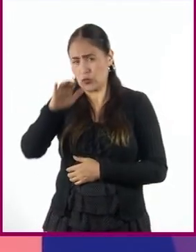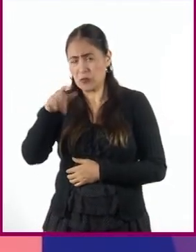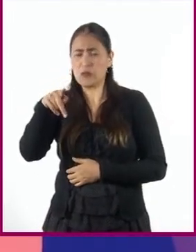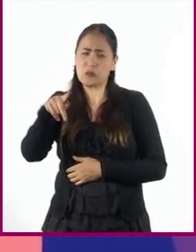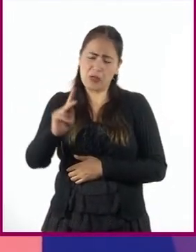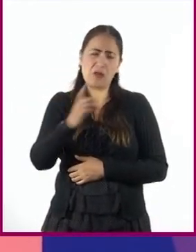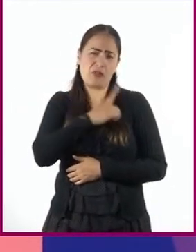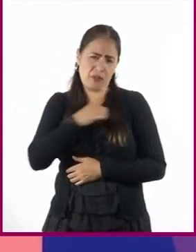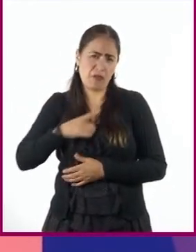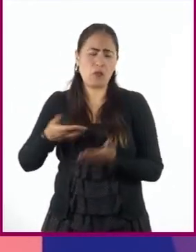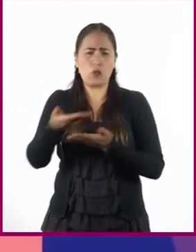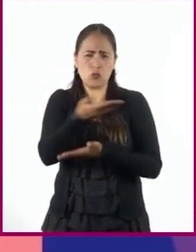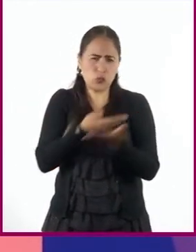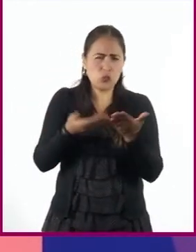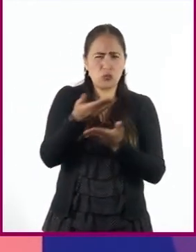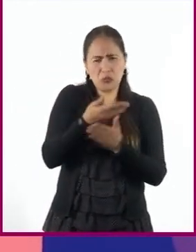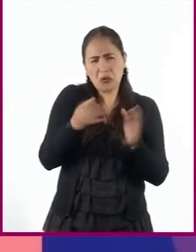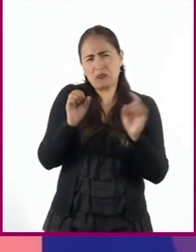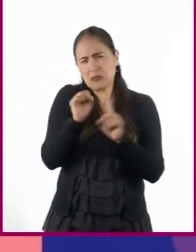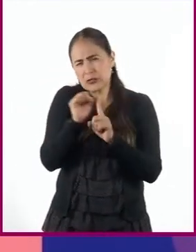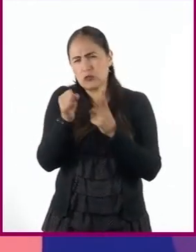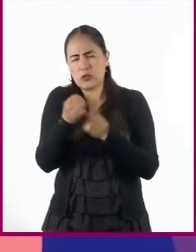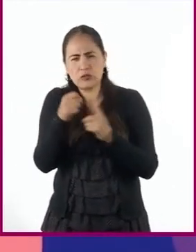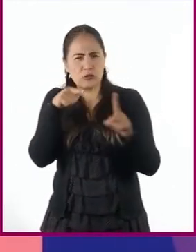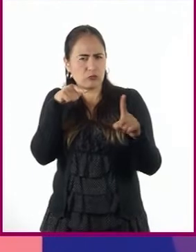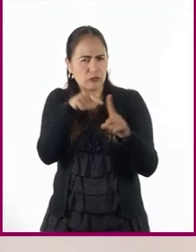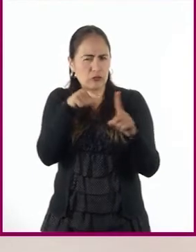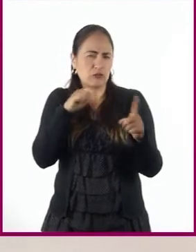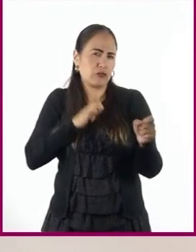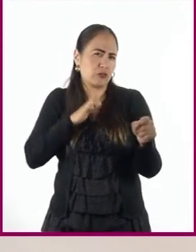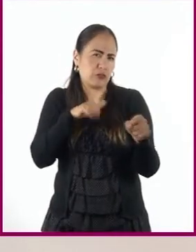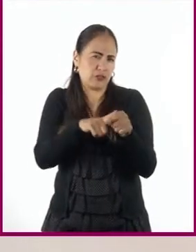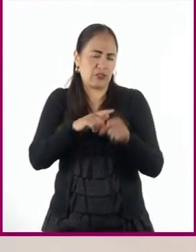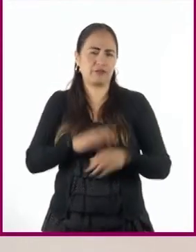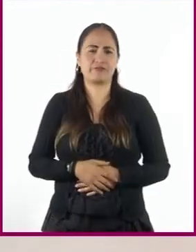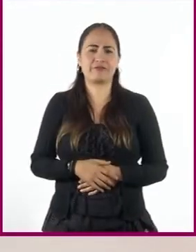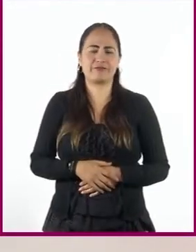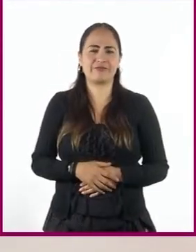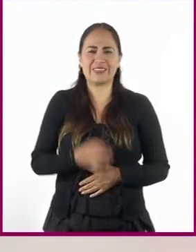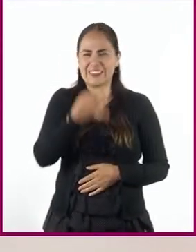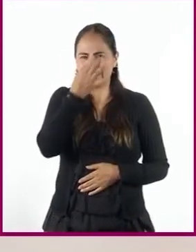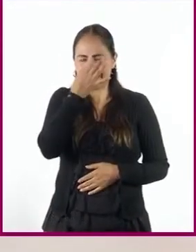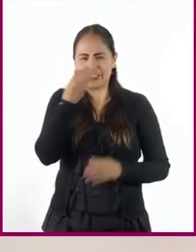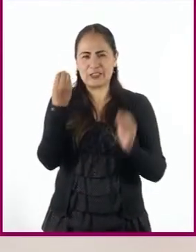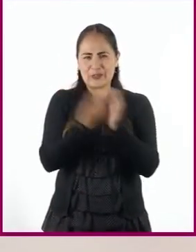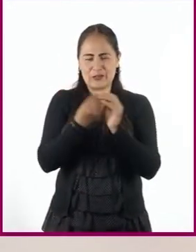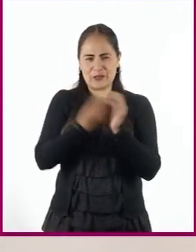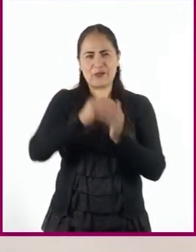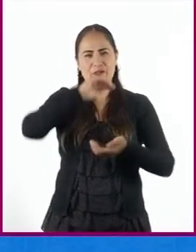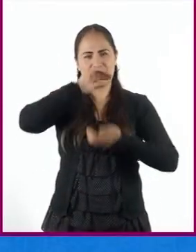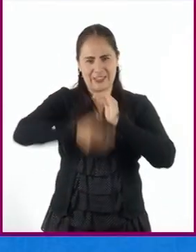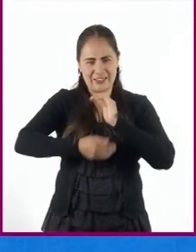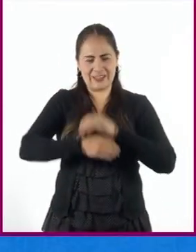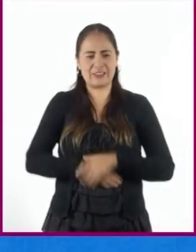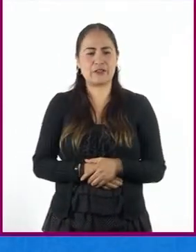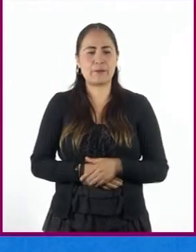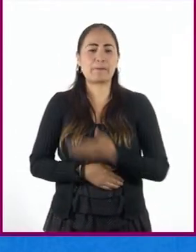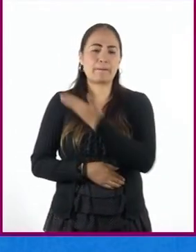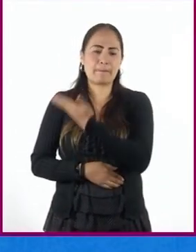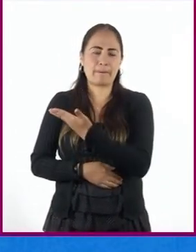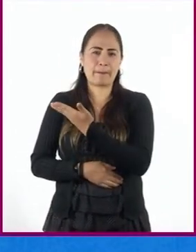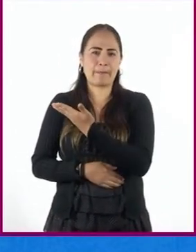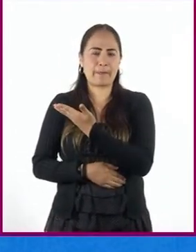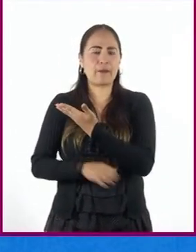interactuar en una situación específica. Estamos a punto de finalizar esta sesión en la que abordamos el